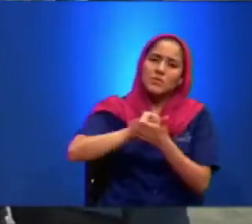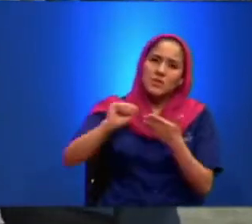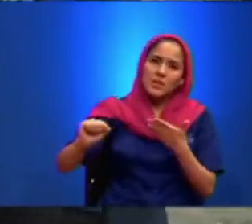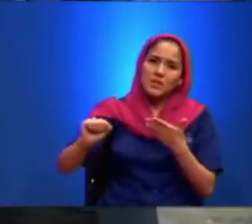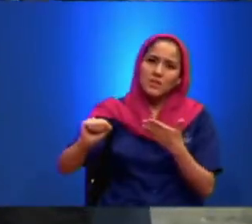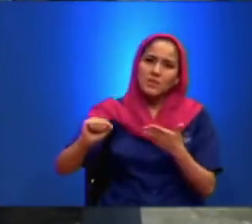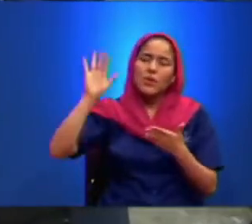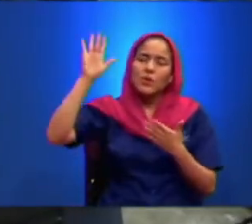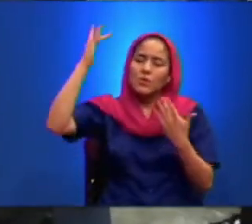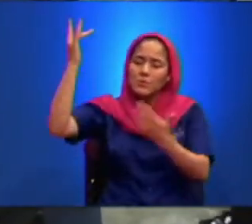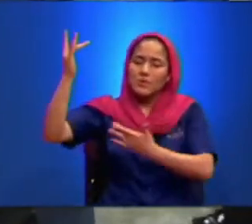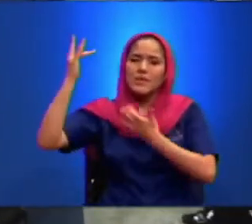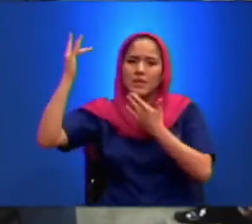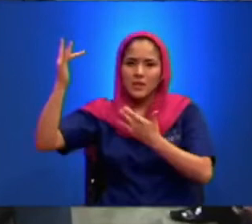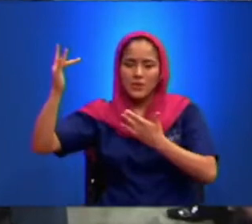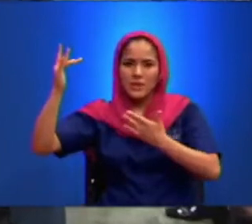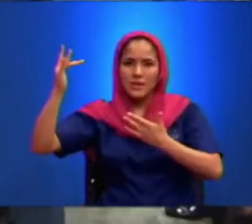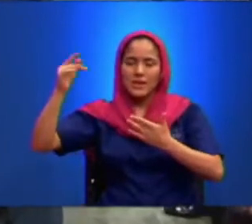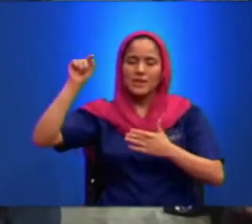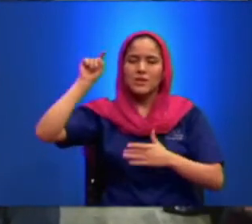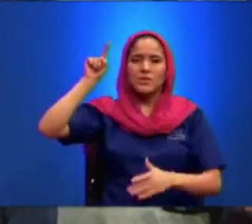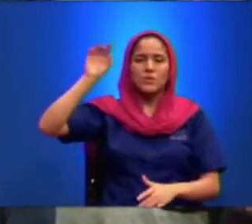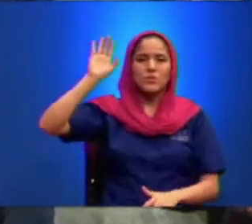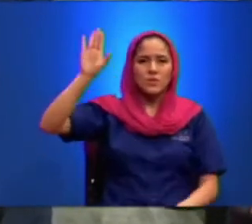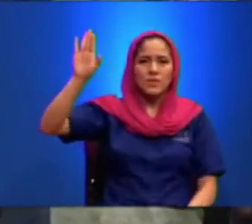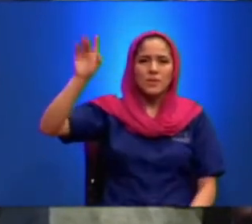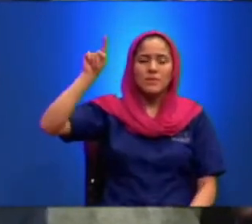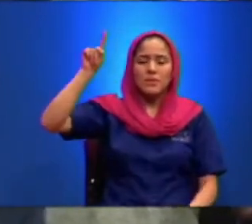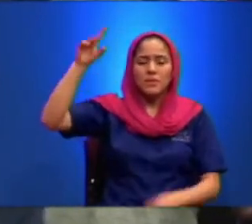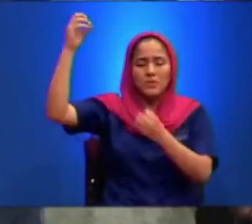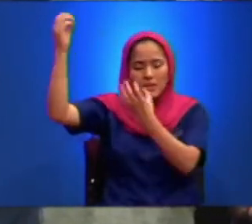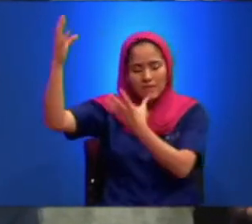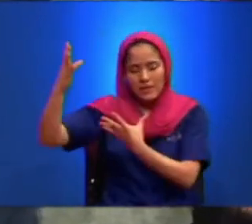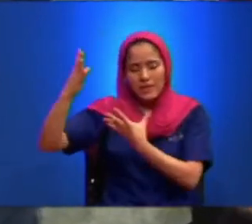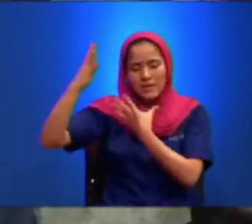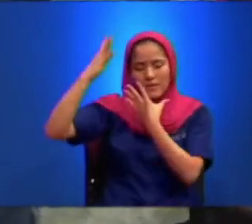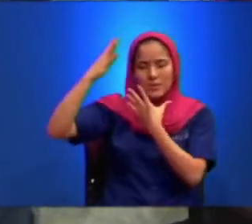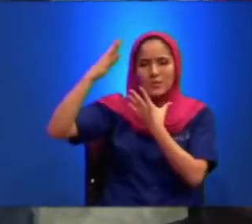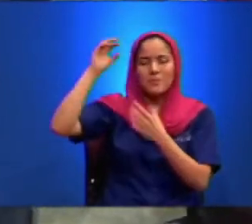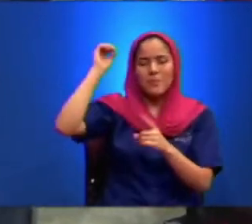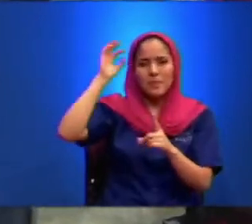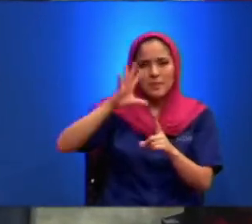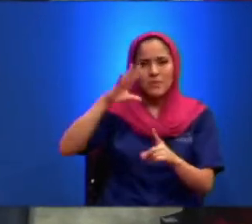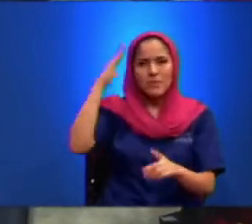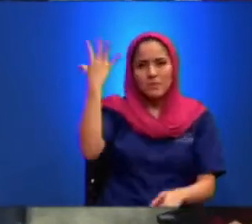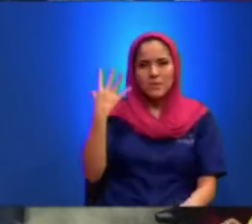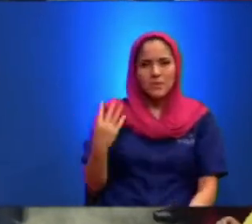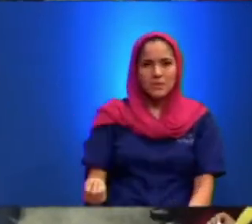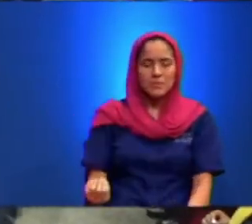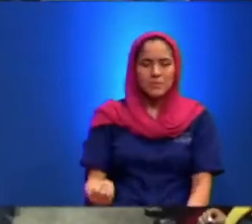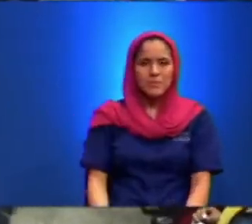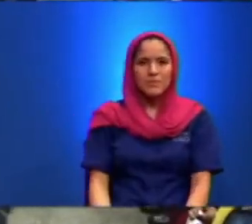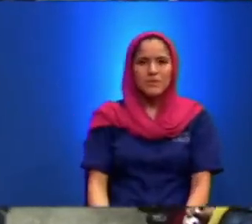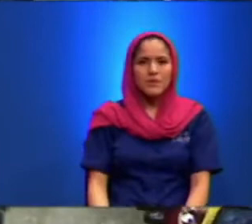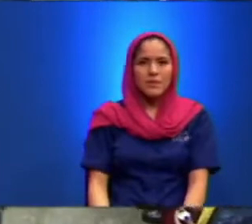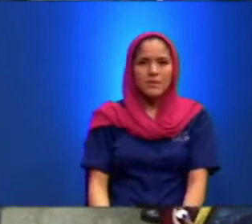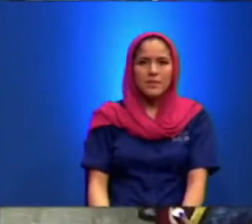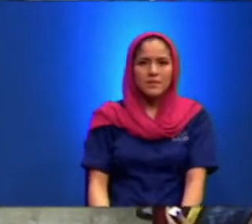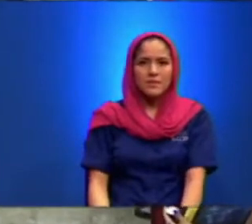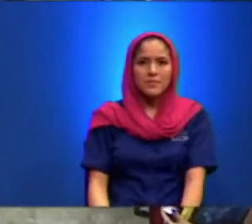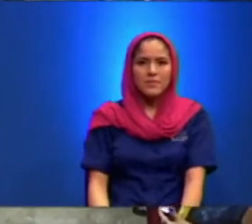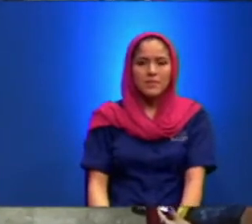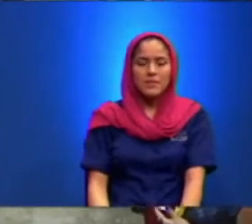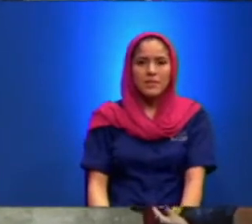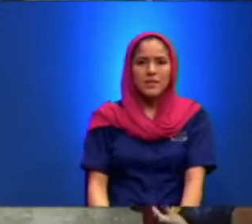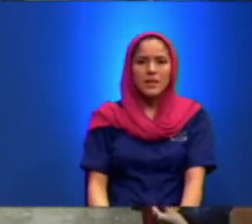Gracia La Misericordia Tuya La Revelación Bendito Espíritu Nos Convenció